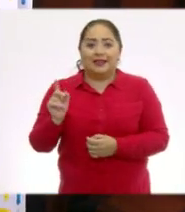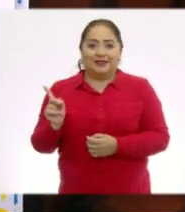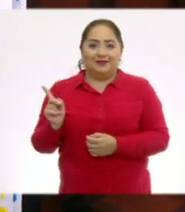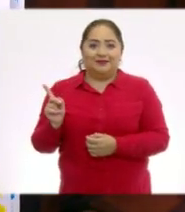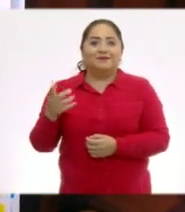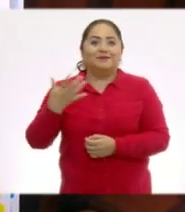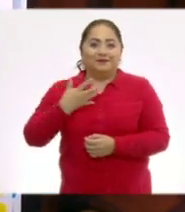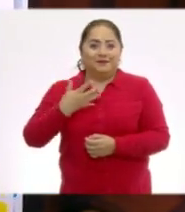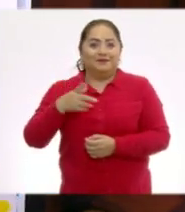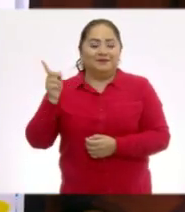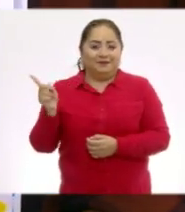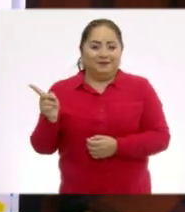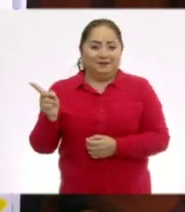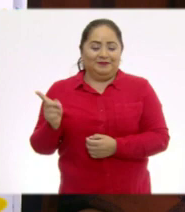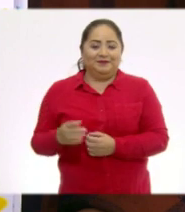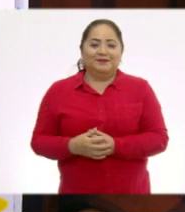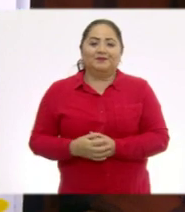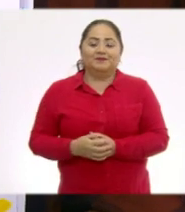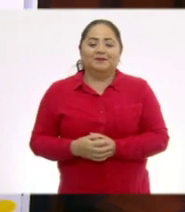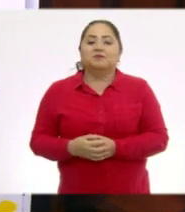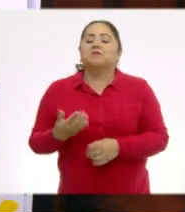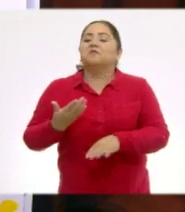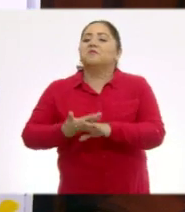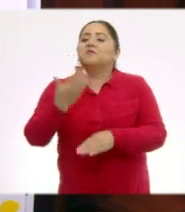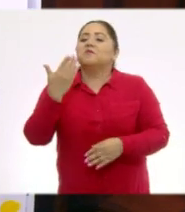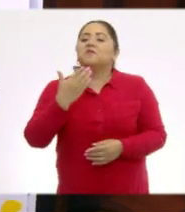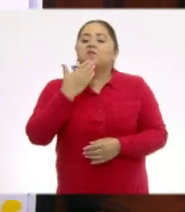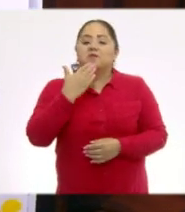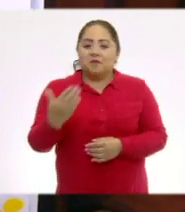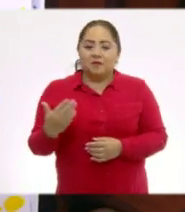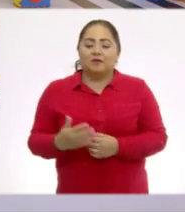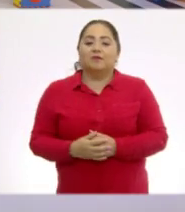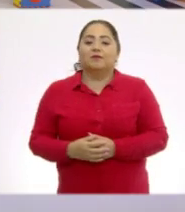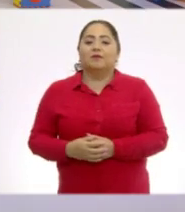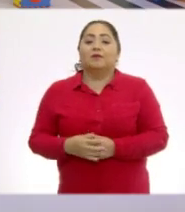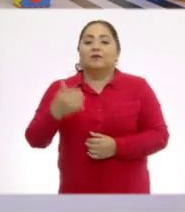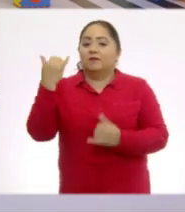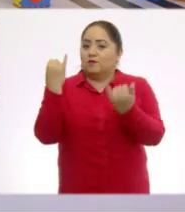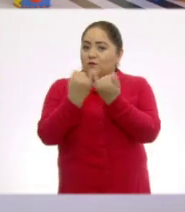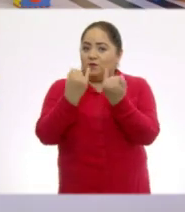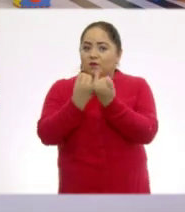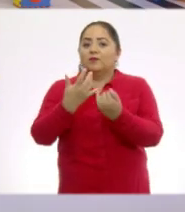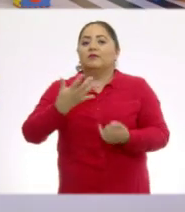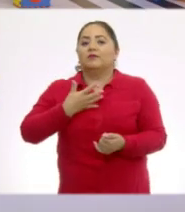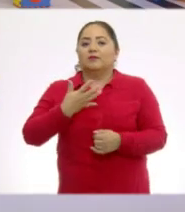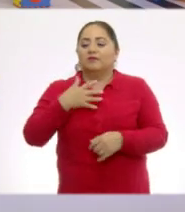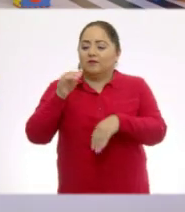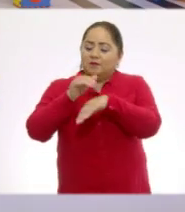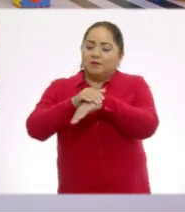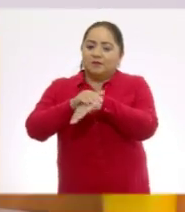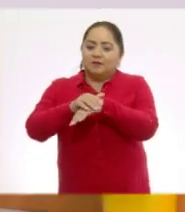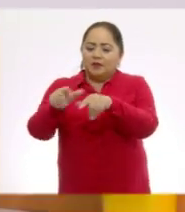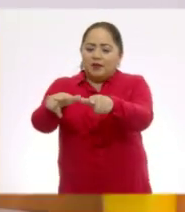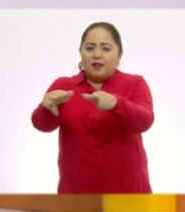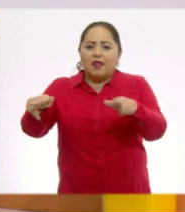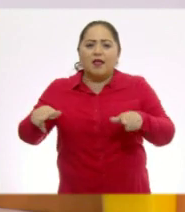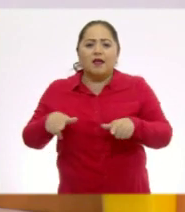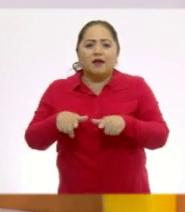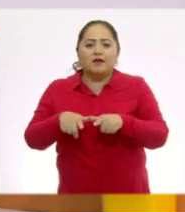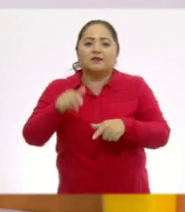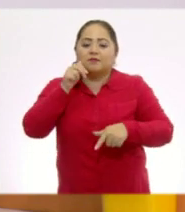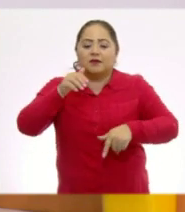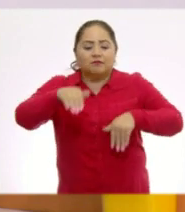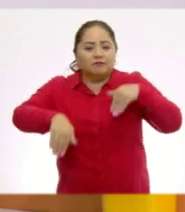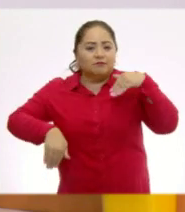¡Ay! Aquí está Rita, maestra. ¡Muy bien! Y también tenía a su amigo del lago, con quien